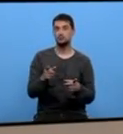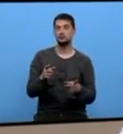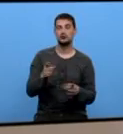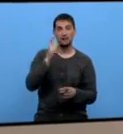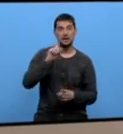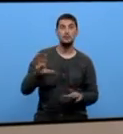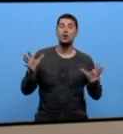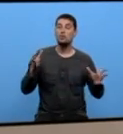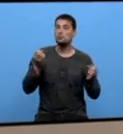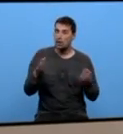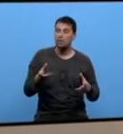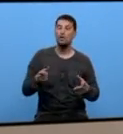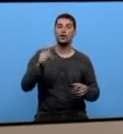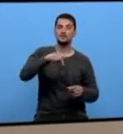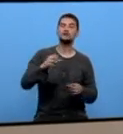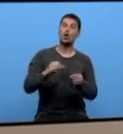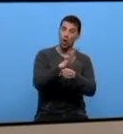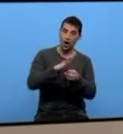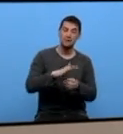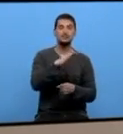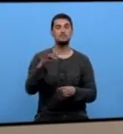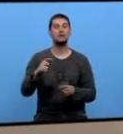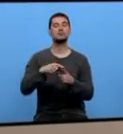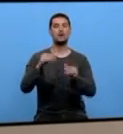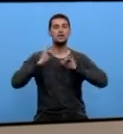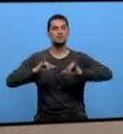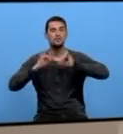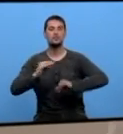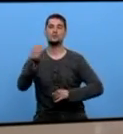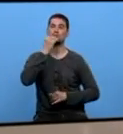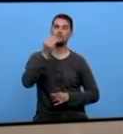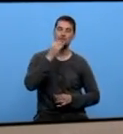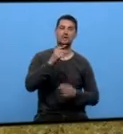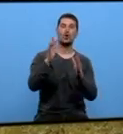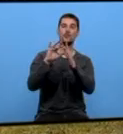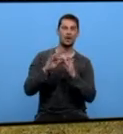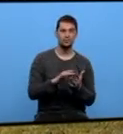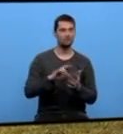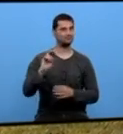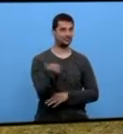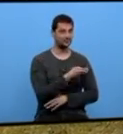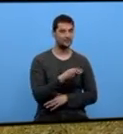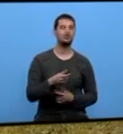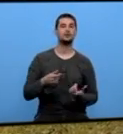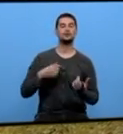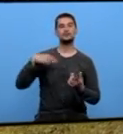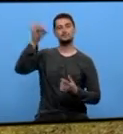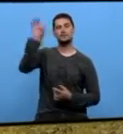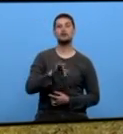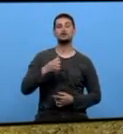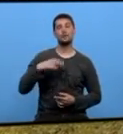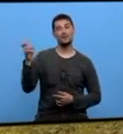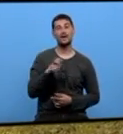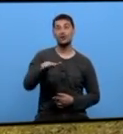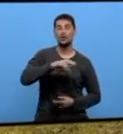este evento non é só olas, é disfrutar do sitio, da comida, da gente. Acabo de chegar de México, dun campeonato na